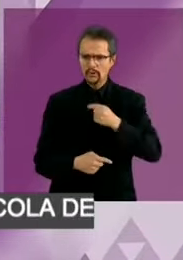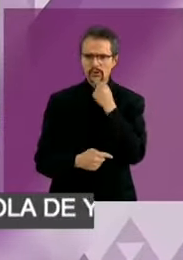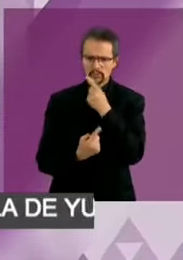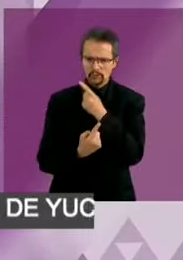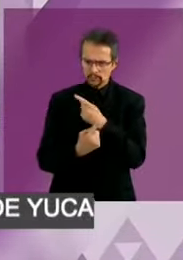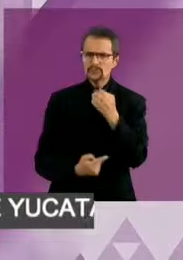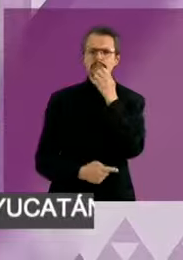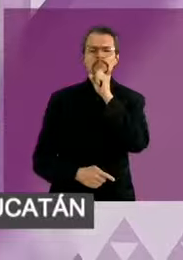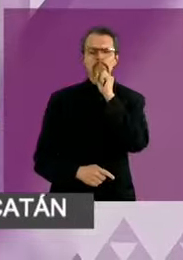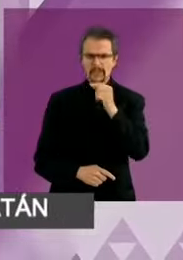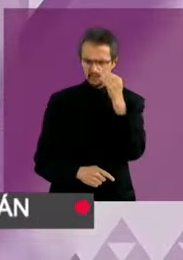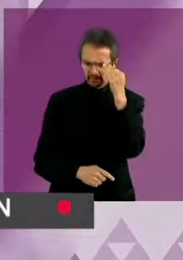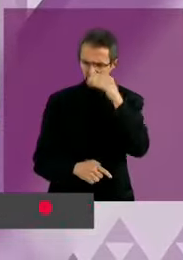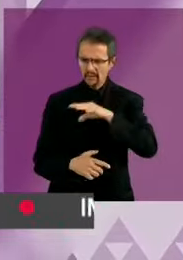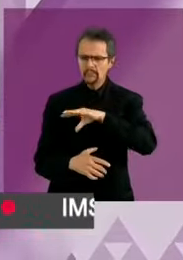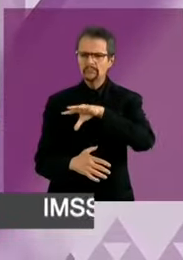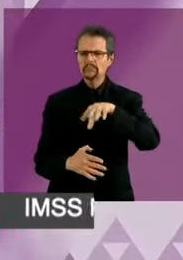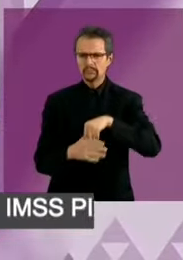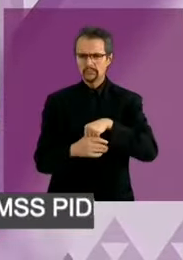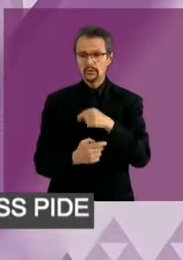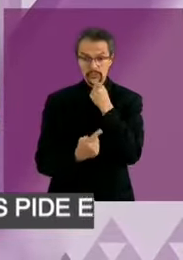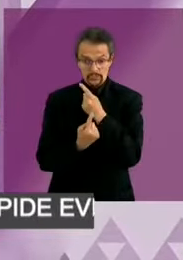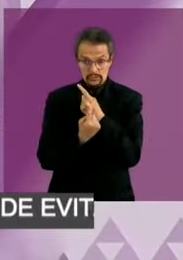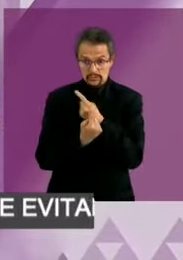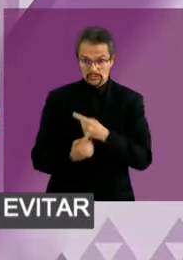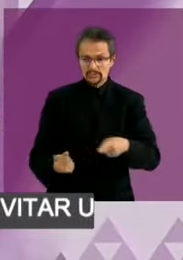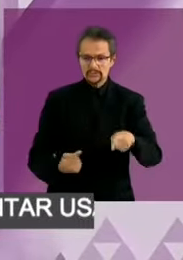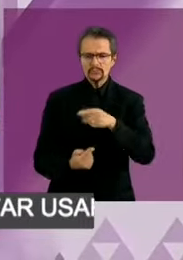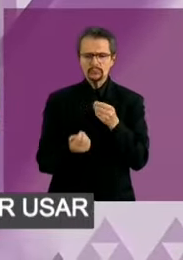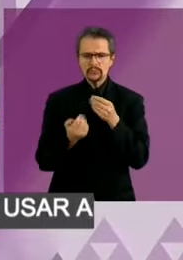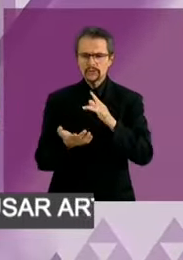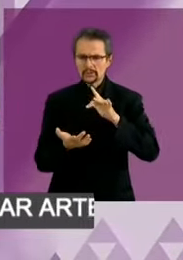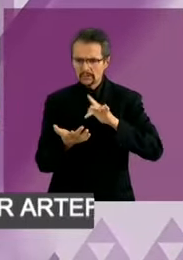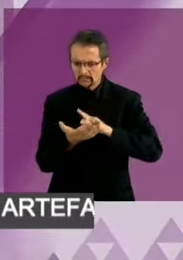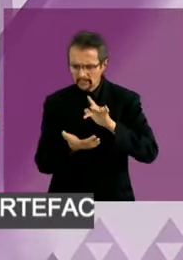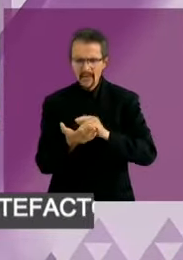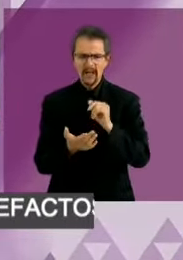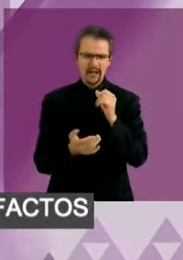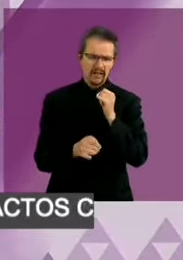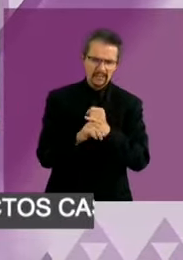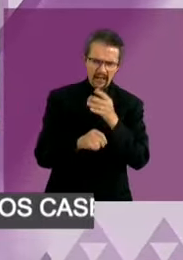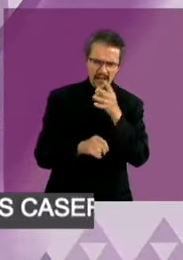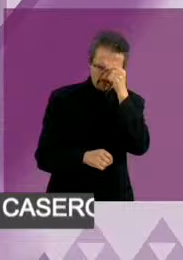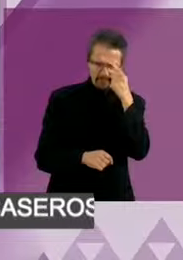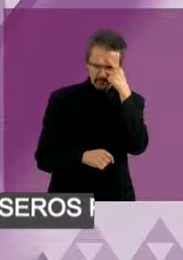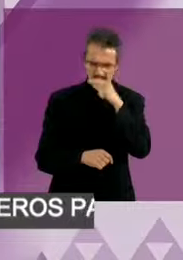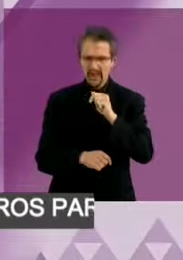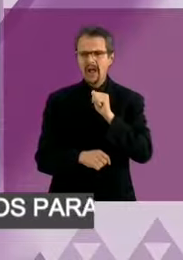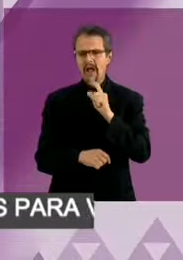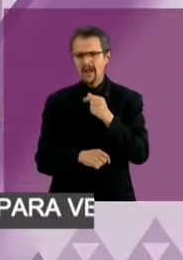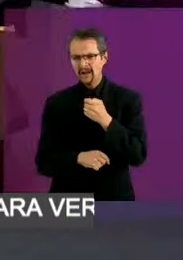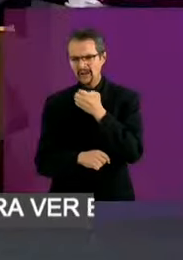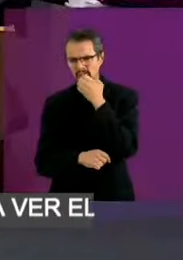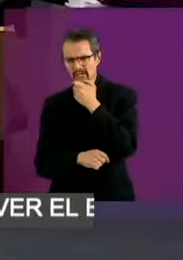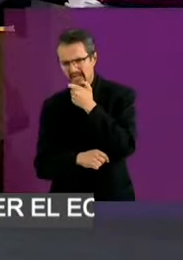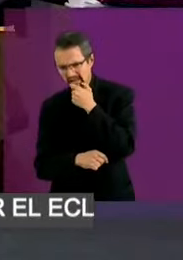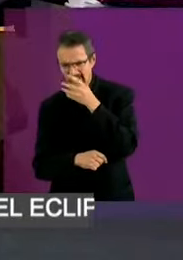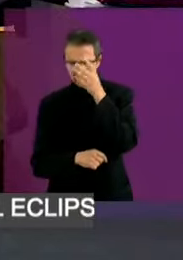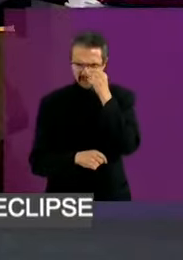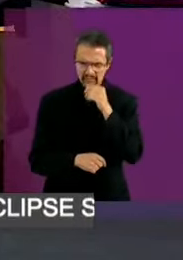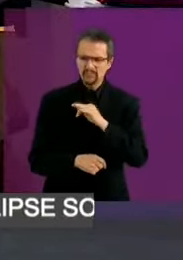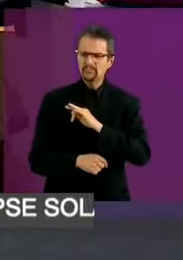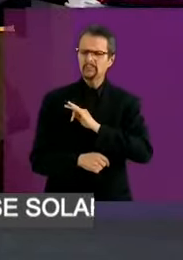deparé a cada niño una tableta con internet, donde van a aprender robótica, inteligencia artificial, inglés, y lo vamos a hacer con la